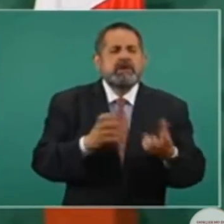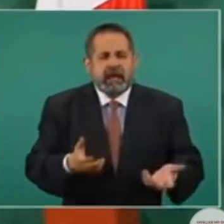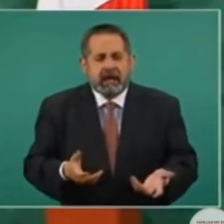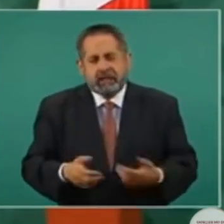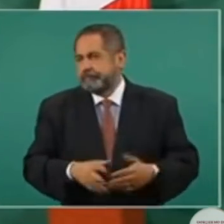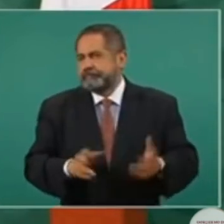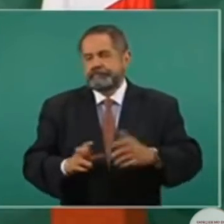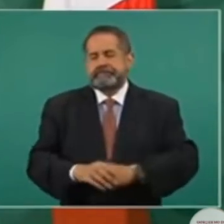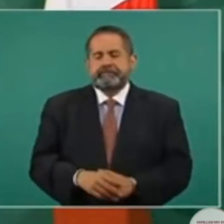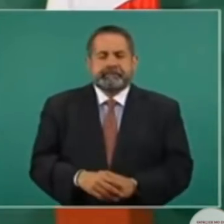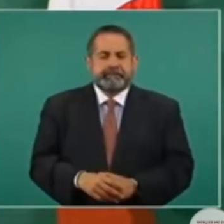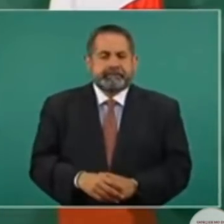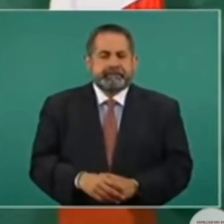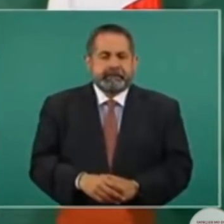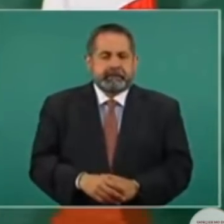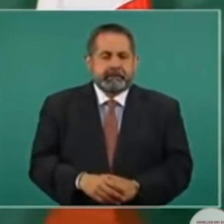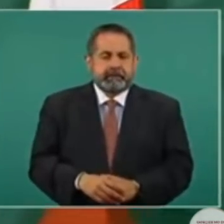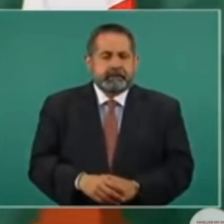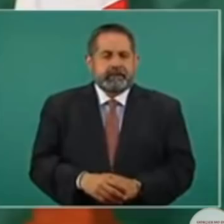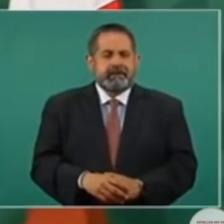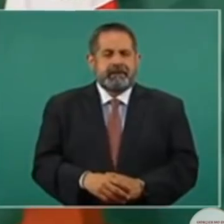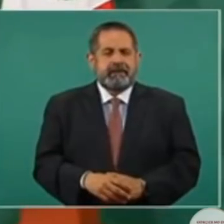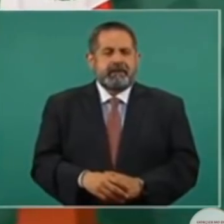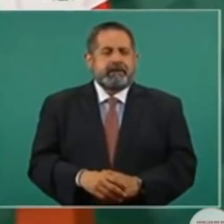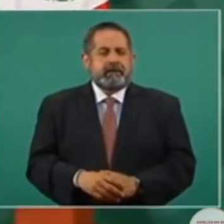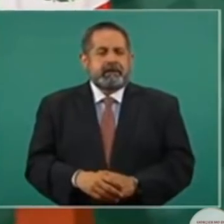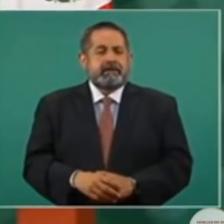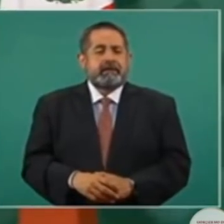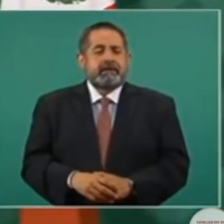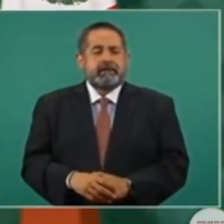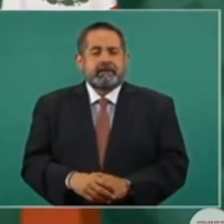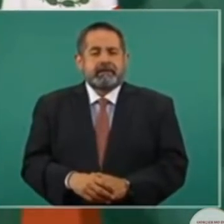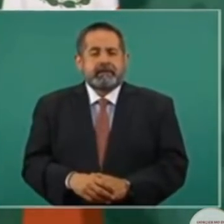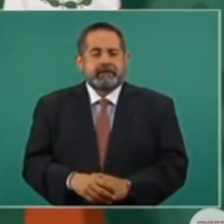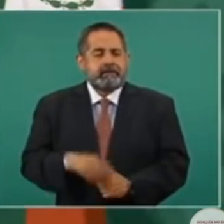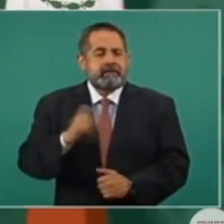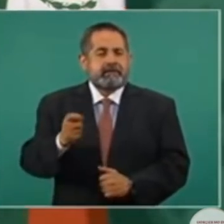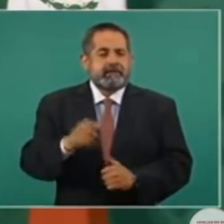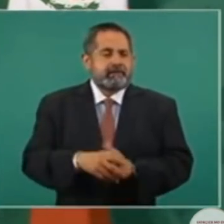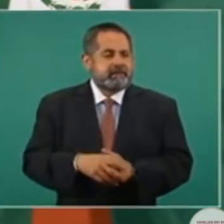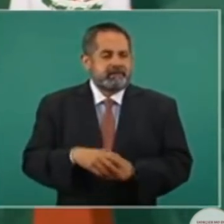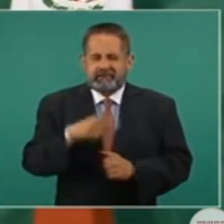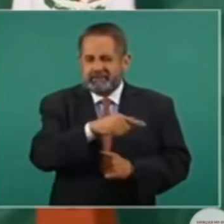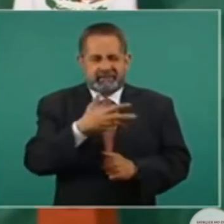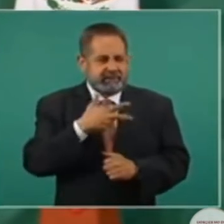y hasta un portal